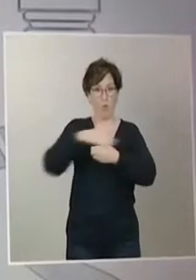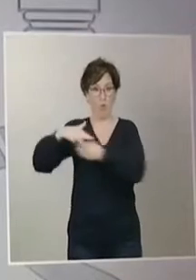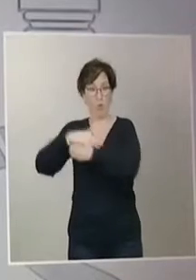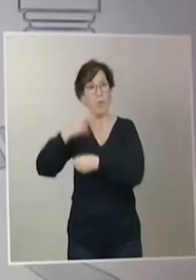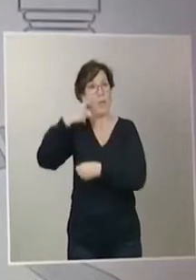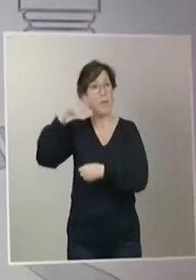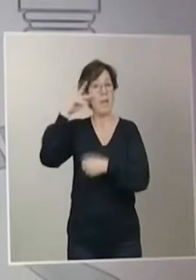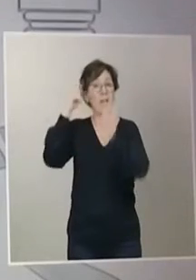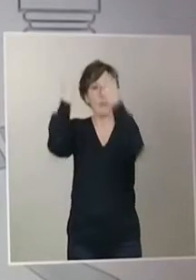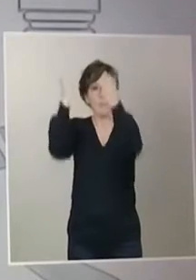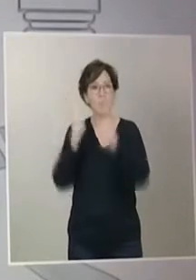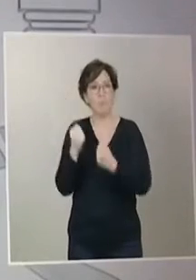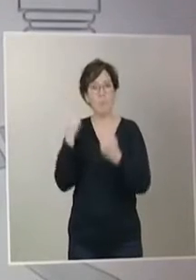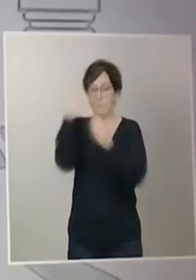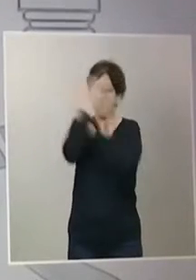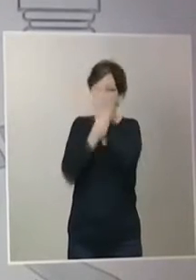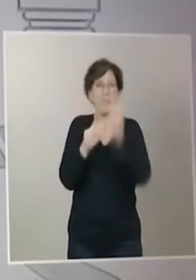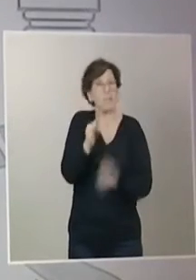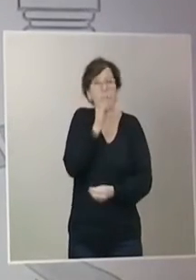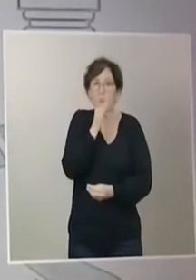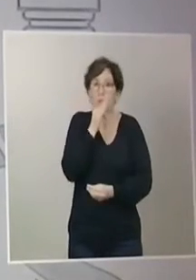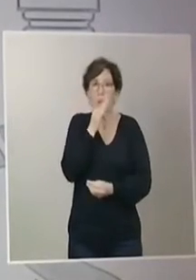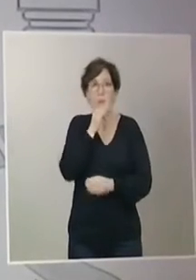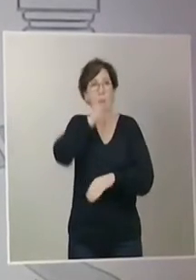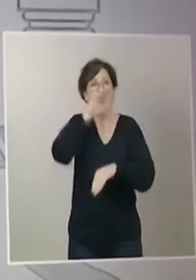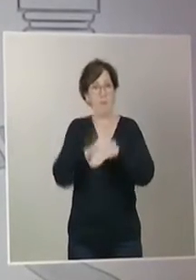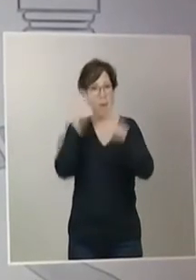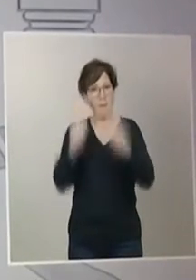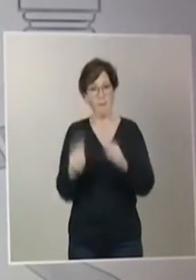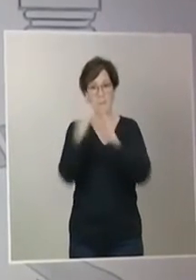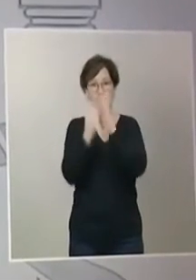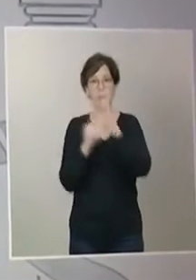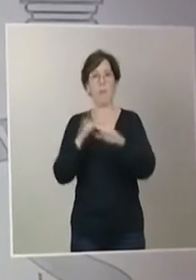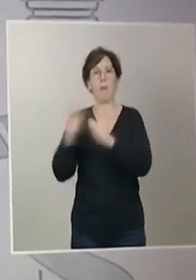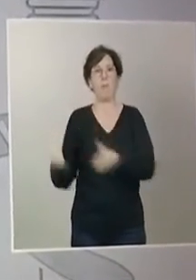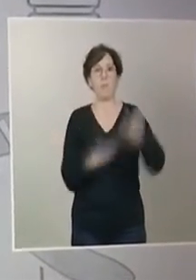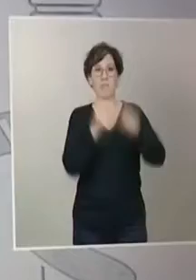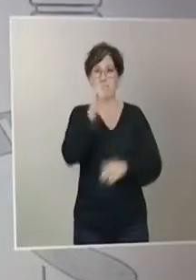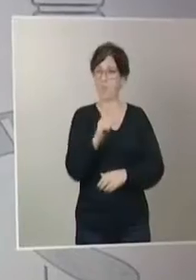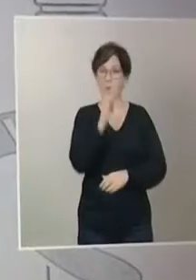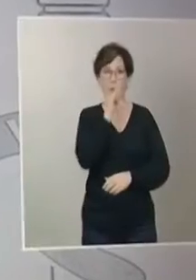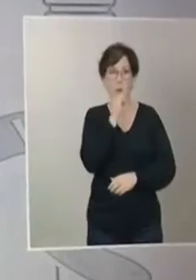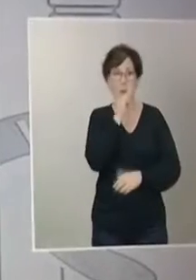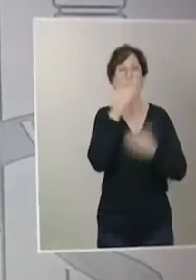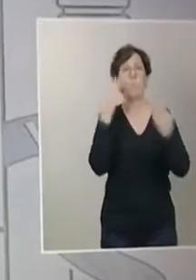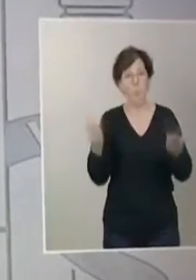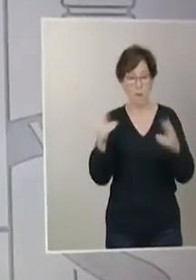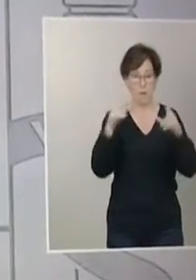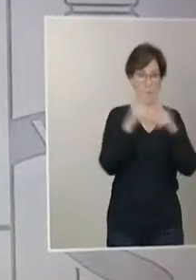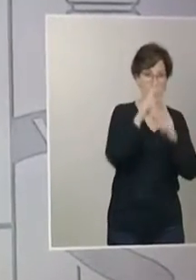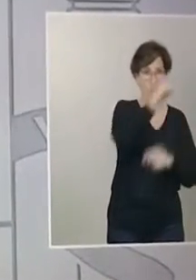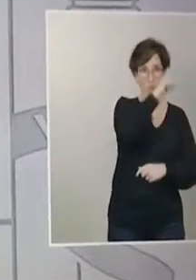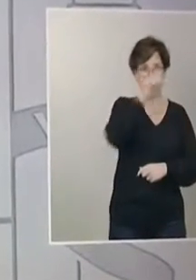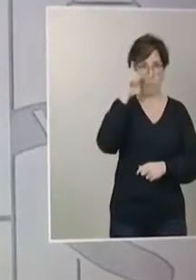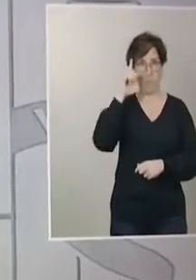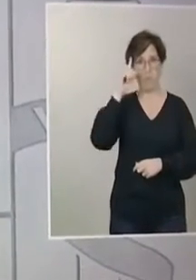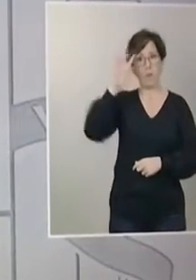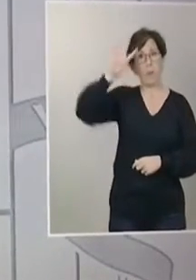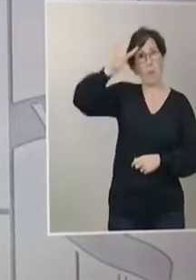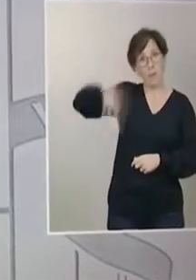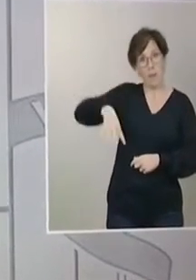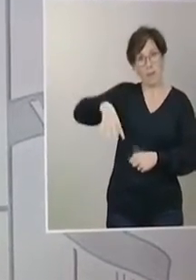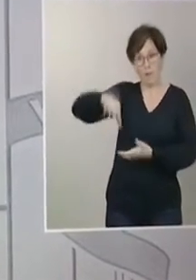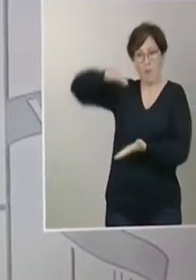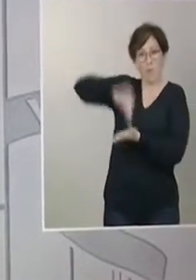Hoy, 12 de mayo, por 30 días más, voy a renovar el decreto del